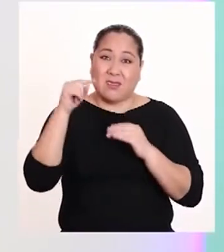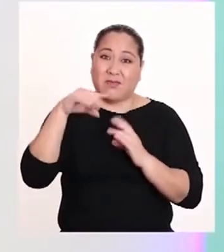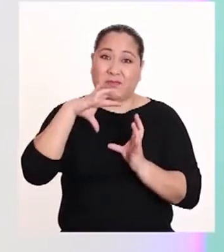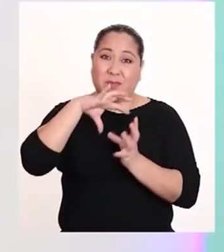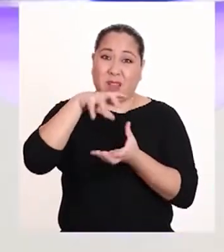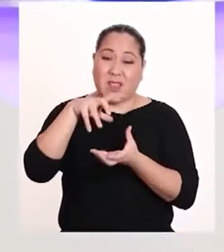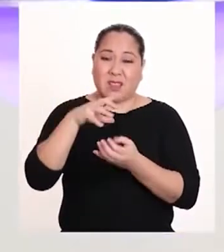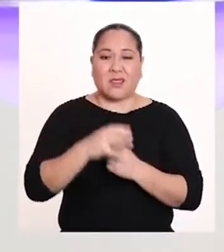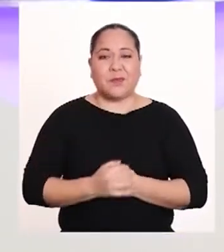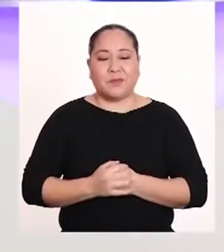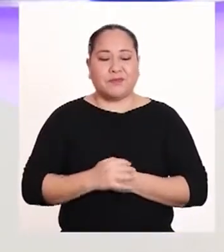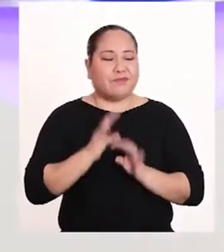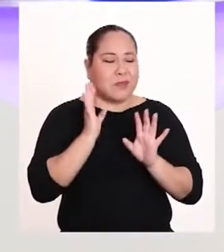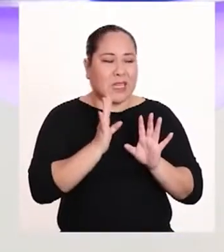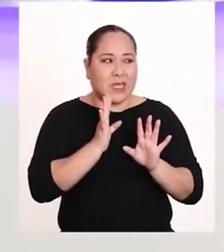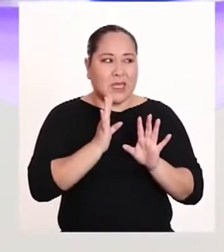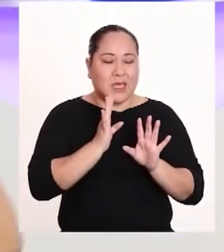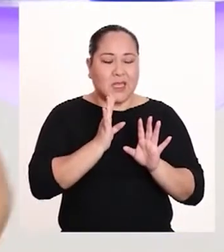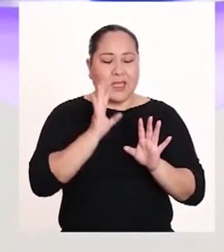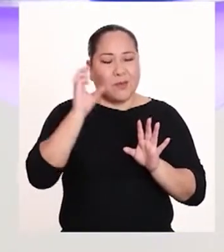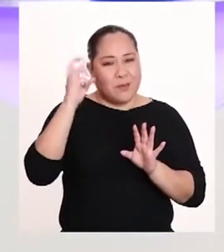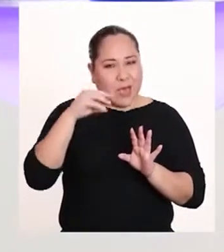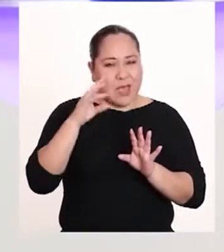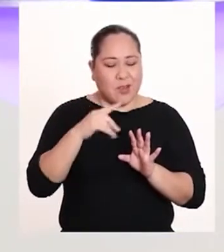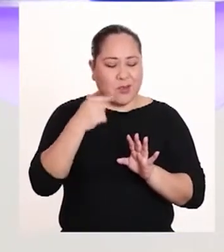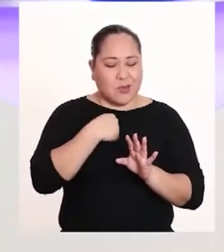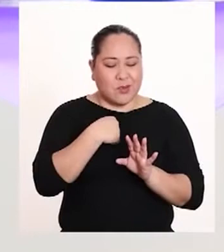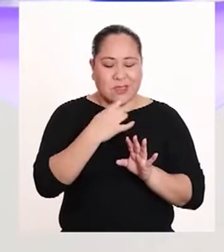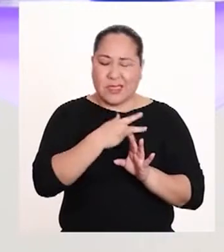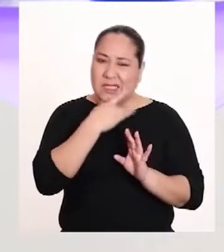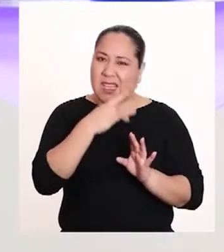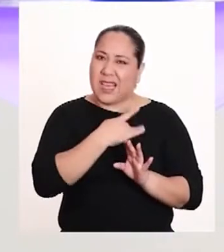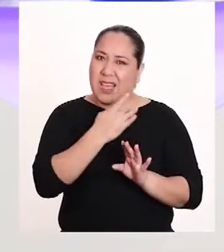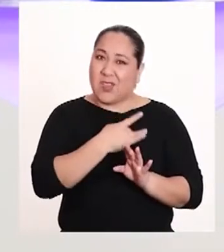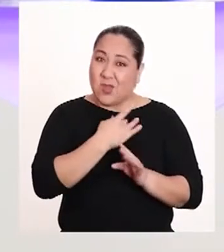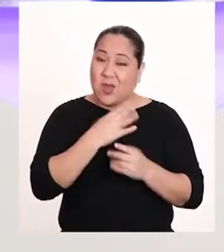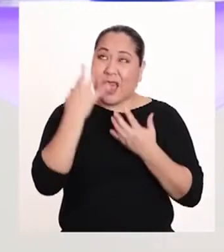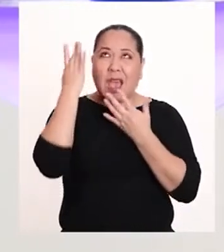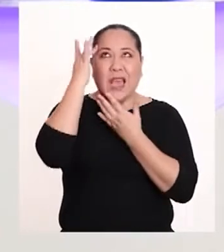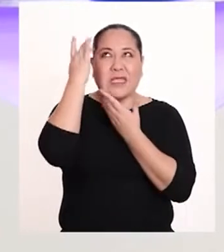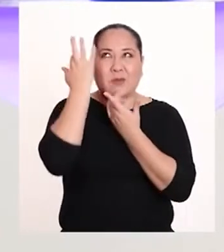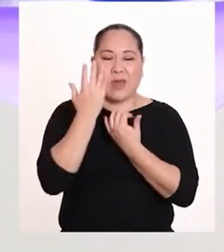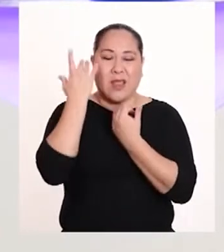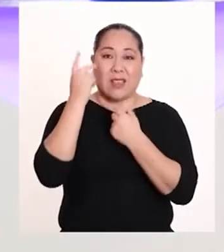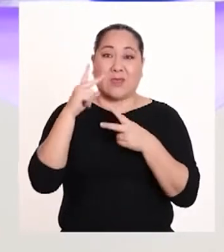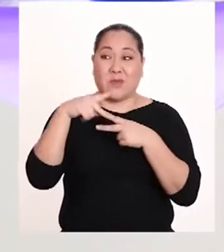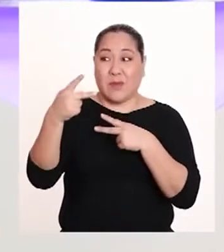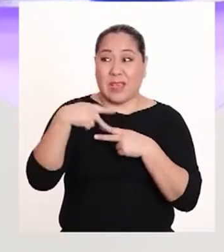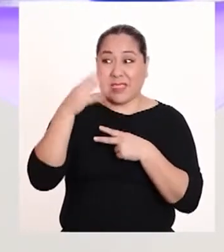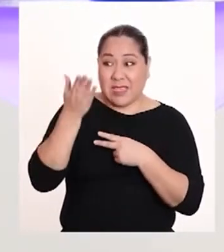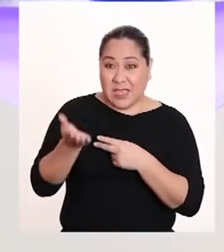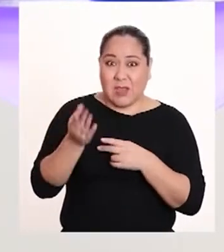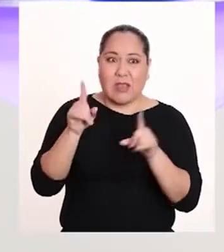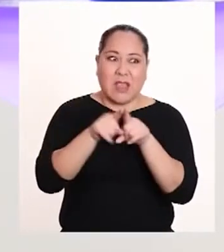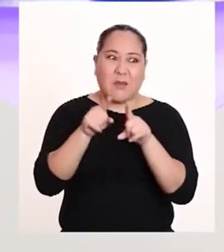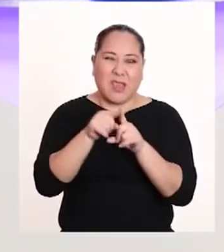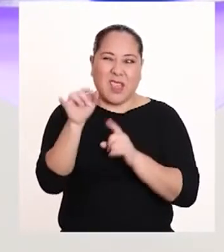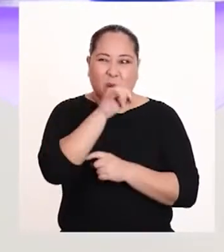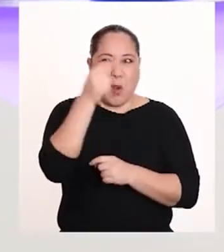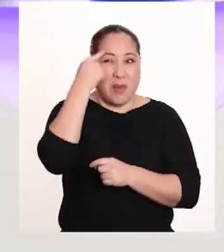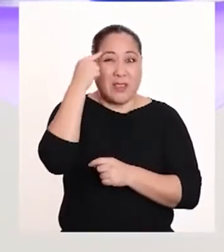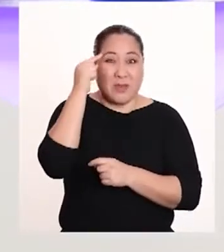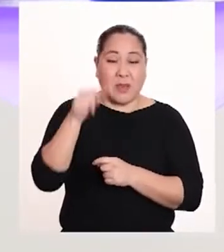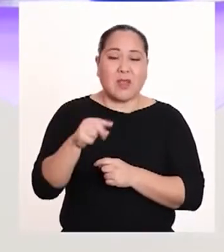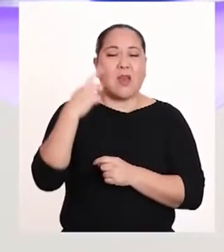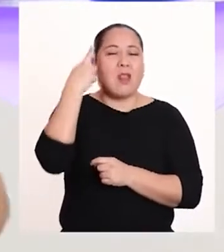nuestro planeta. ¿Pero sabes qué, Mario? Todavía tengo esperanza en que mi vecino y quienes piensen como él reflexionen un